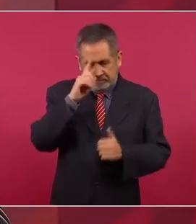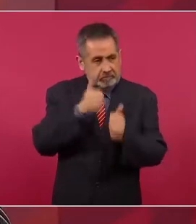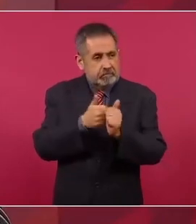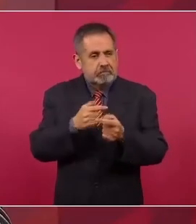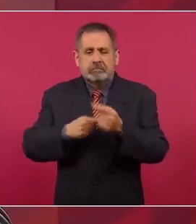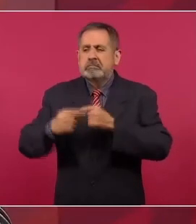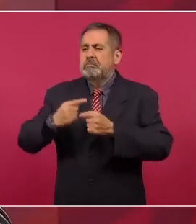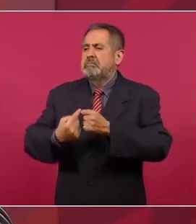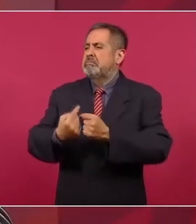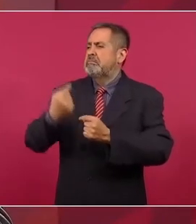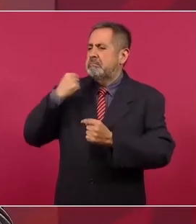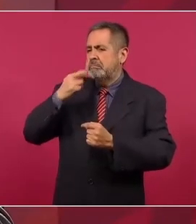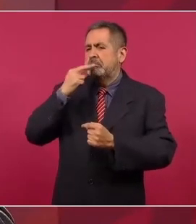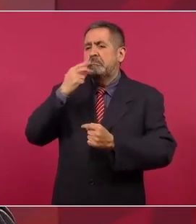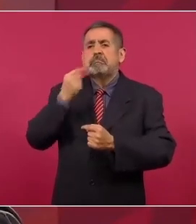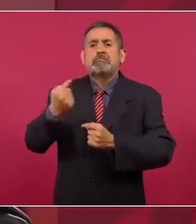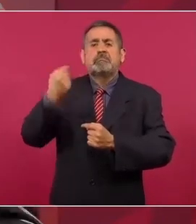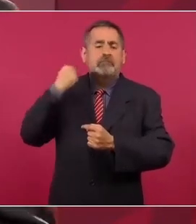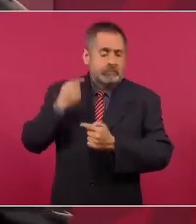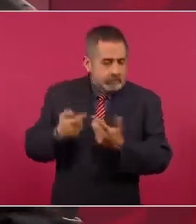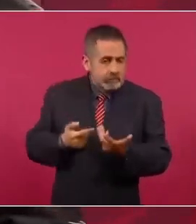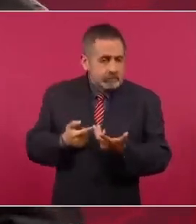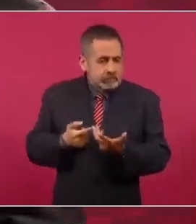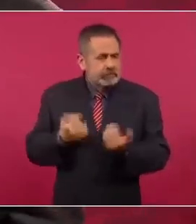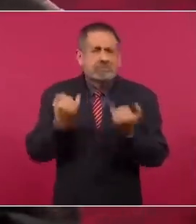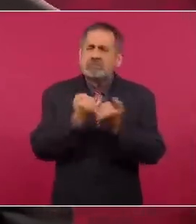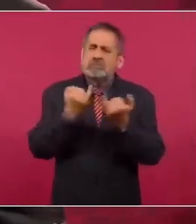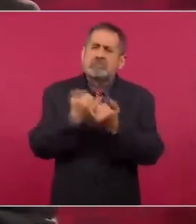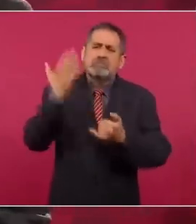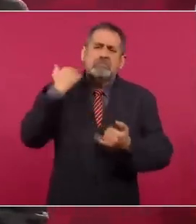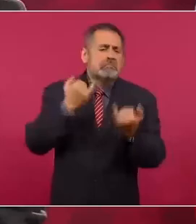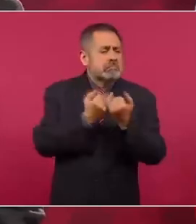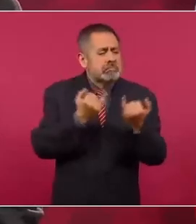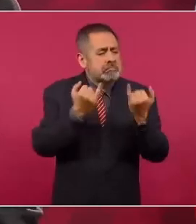que siga lo mismo de antes.